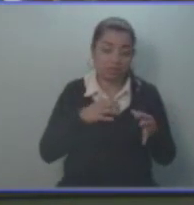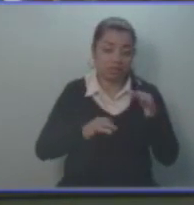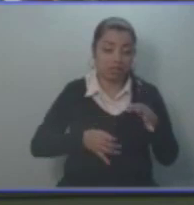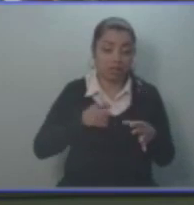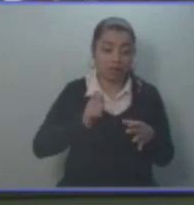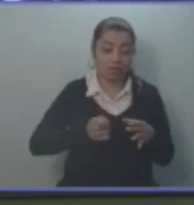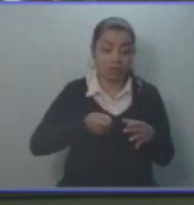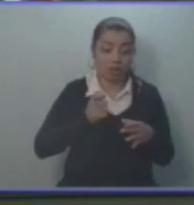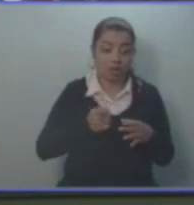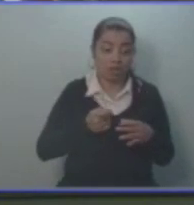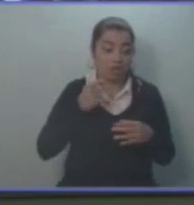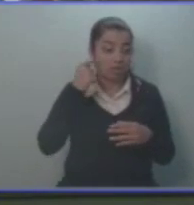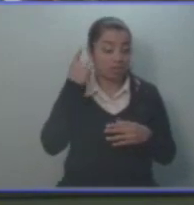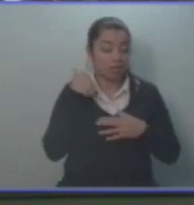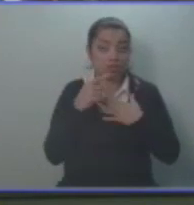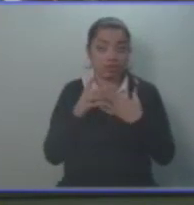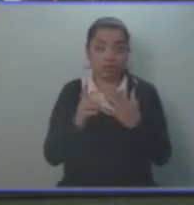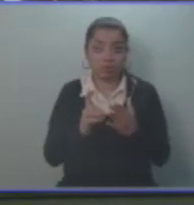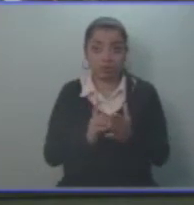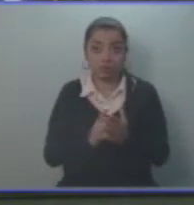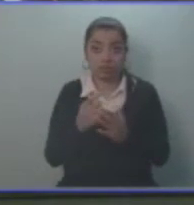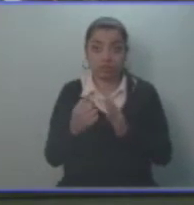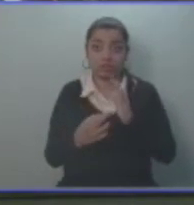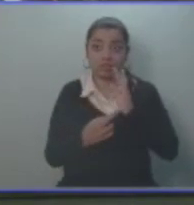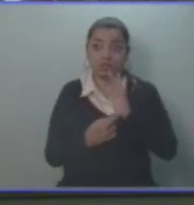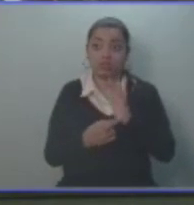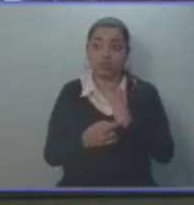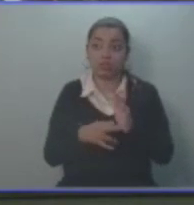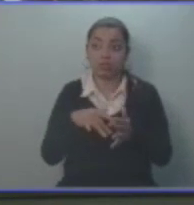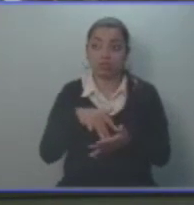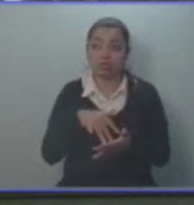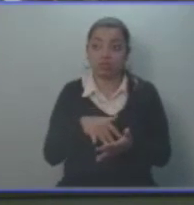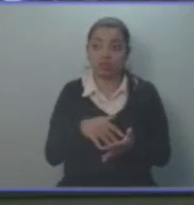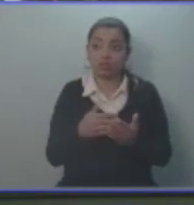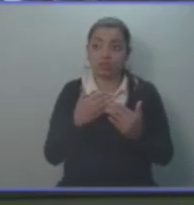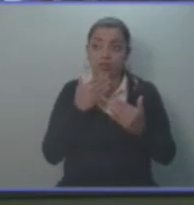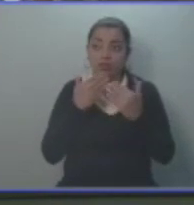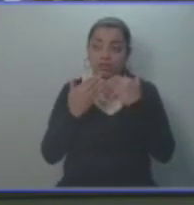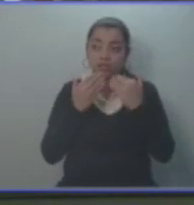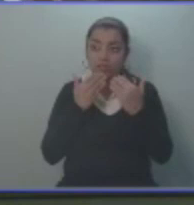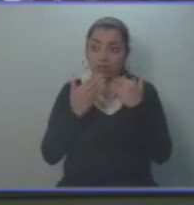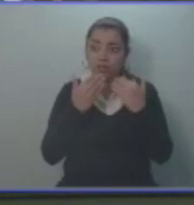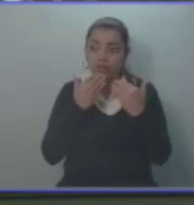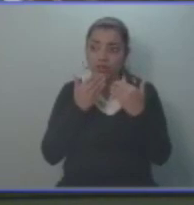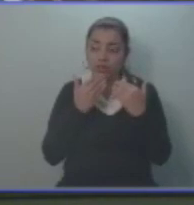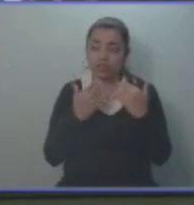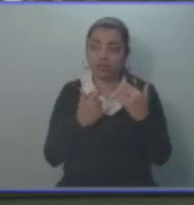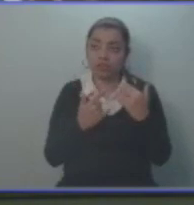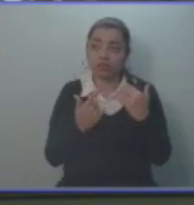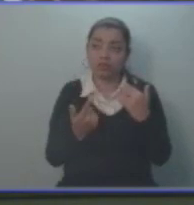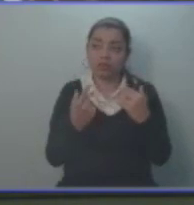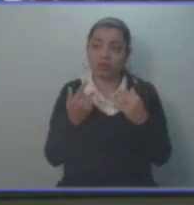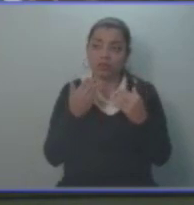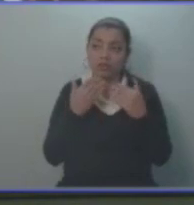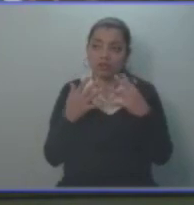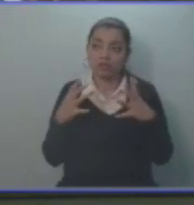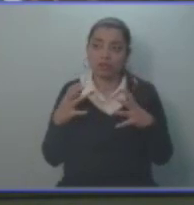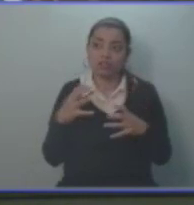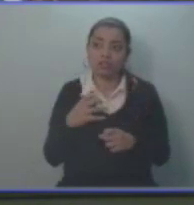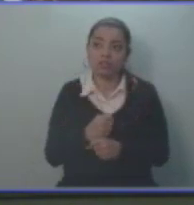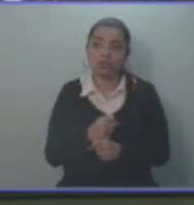la República y diputado en representación del pueblo entero, a explicar en las palabras más simples